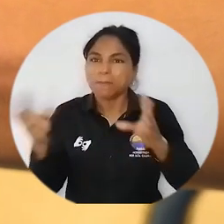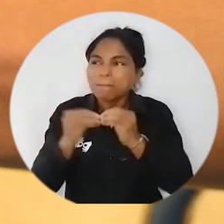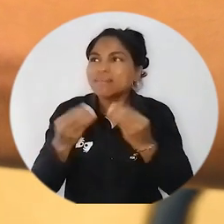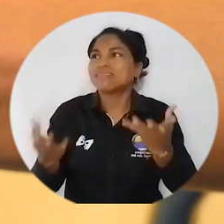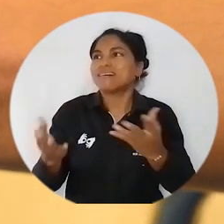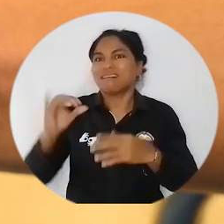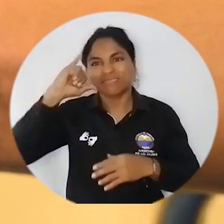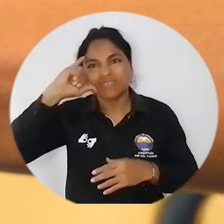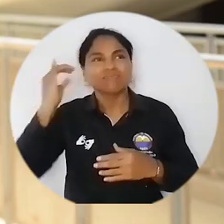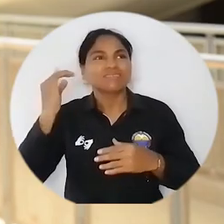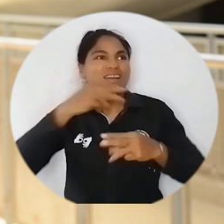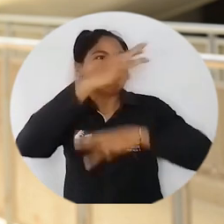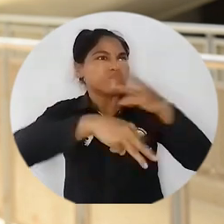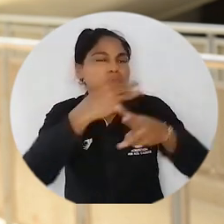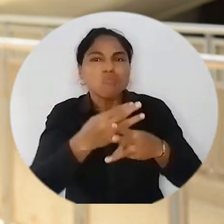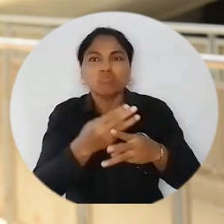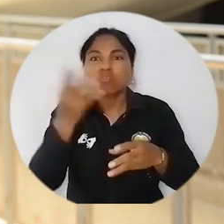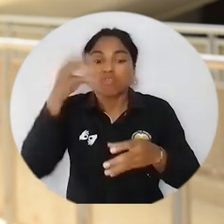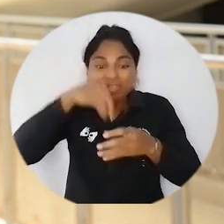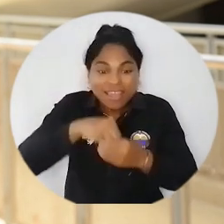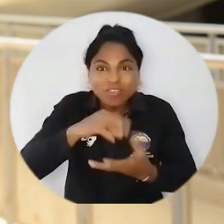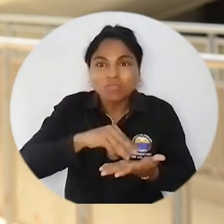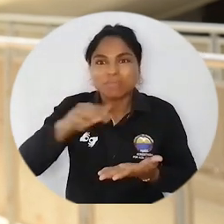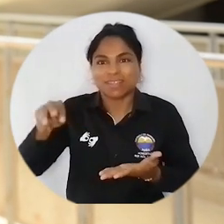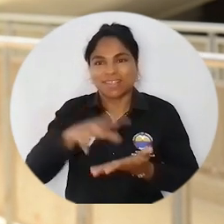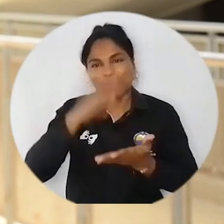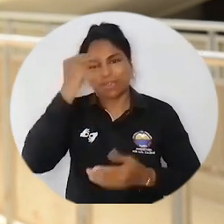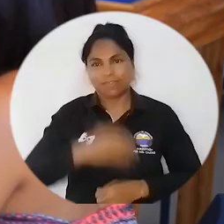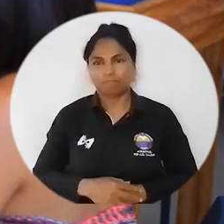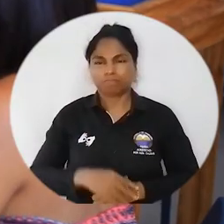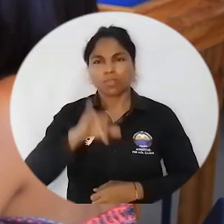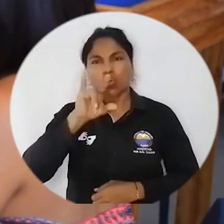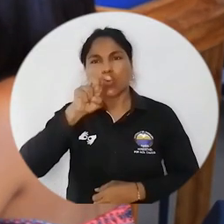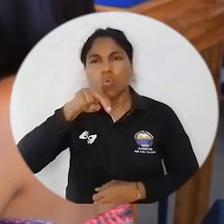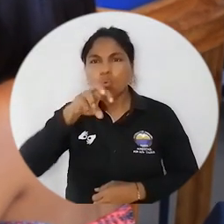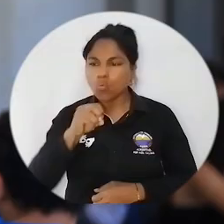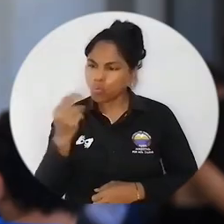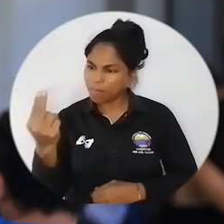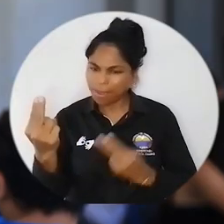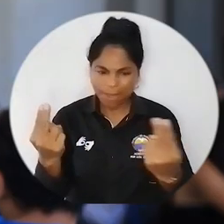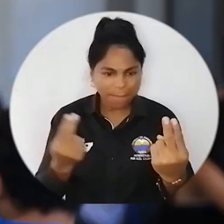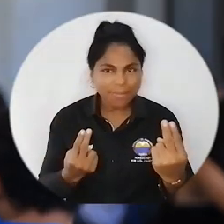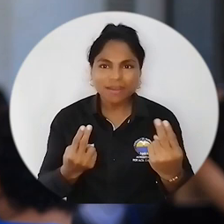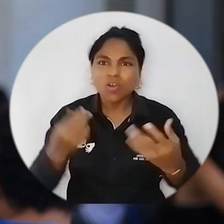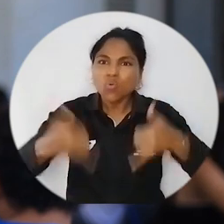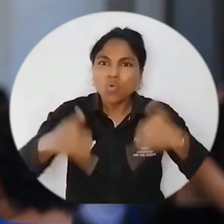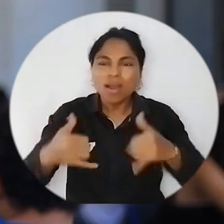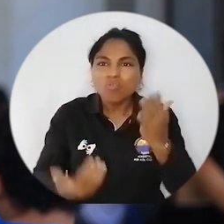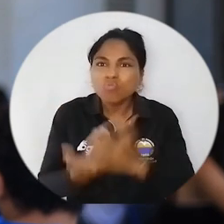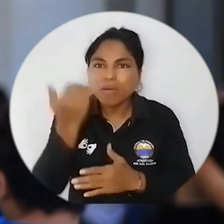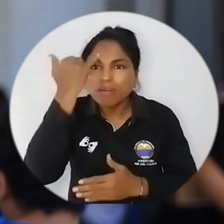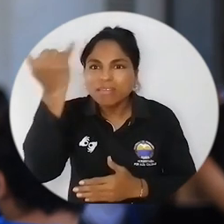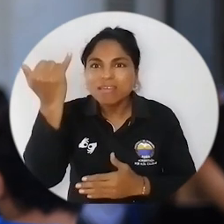psicología, pueda hacer más cosas sobre el mundo, el departamento en el que estamos inmersos. Juego de Uno en Vinas, y es para también